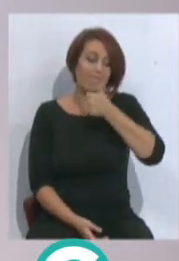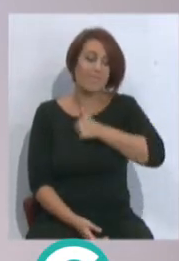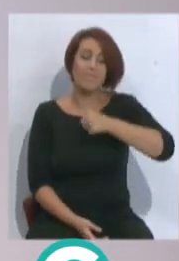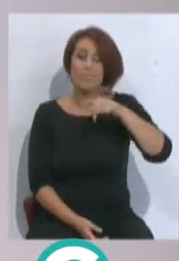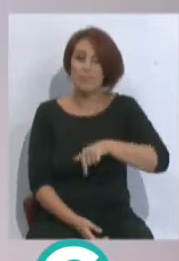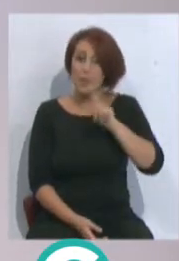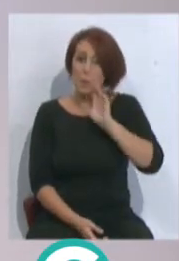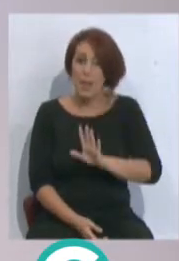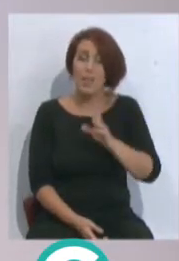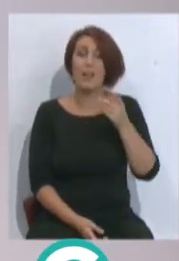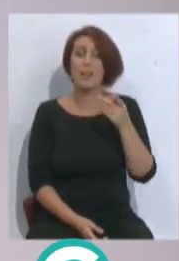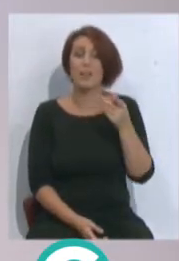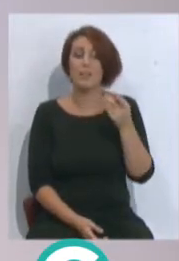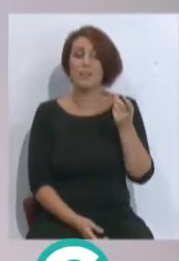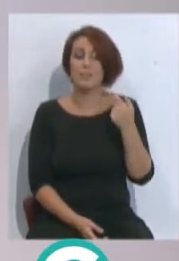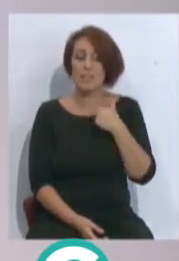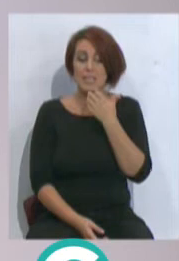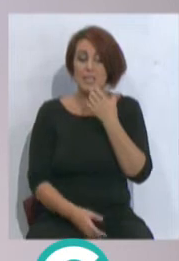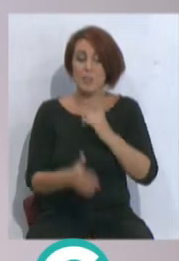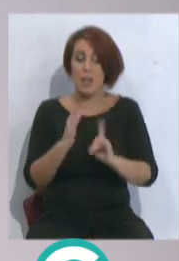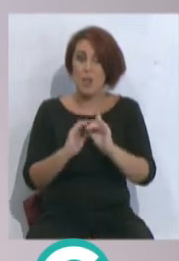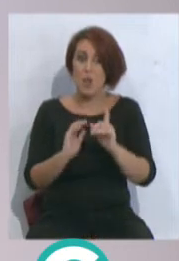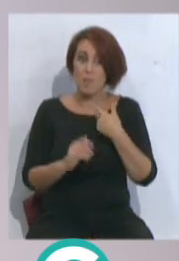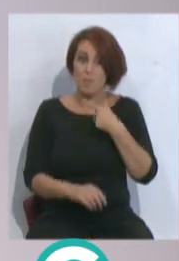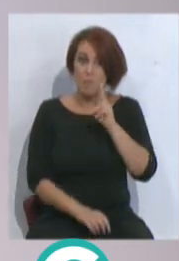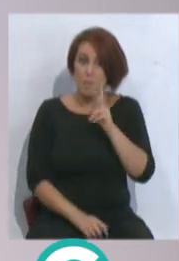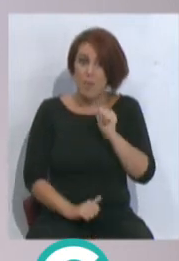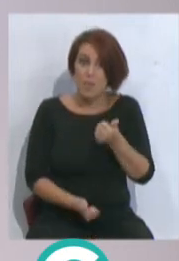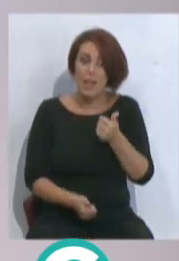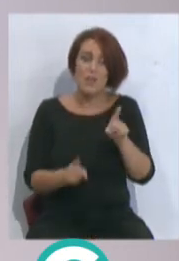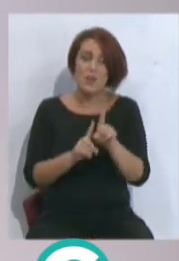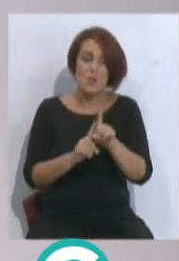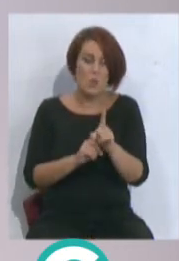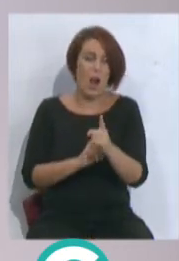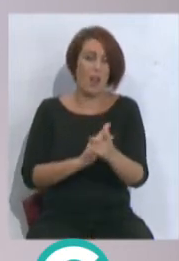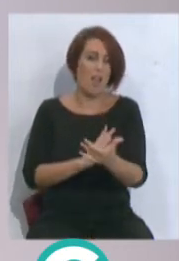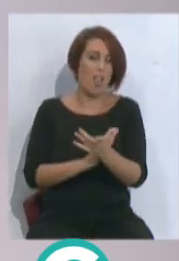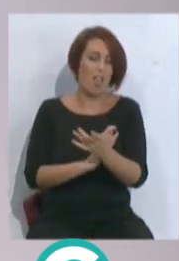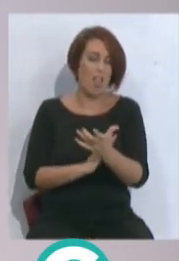me parece a mí que todo el que haya visto ya de inicio submarino le ha parecido que es una emboscada por derecho.